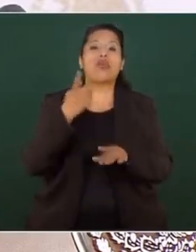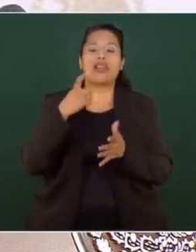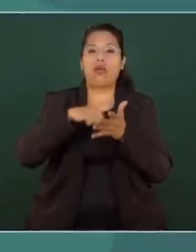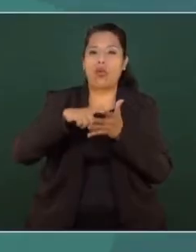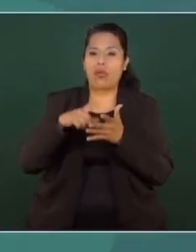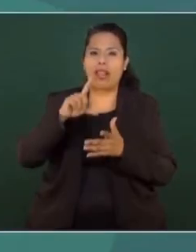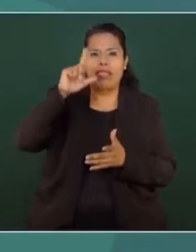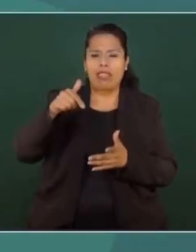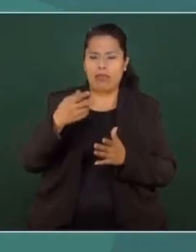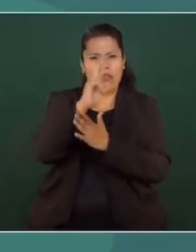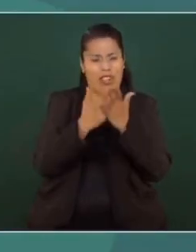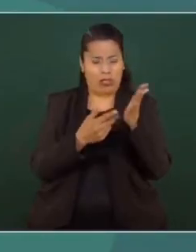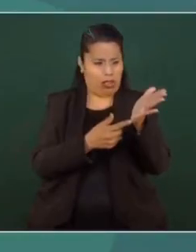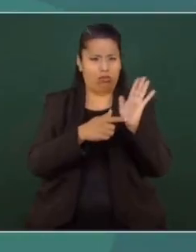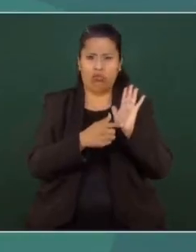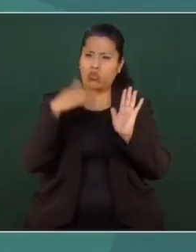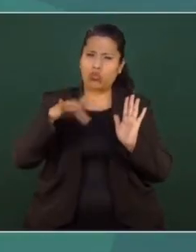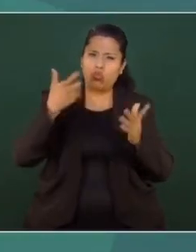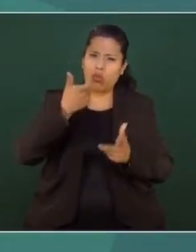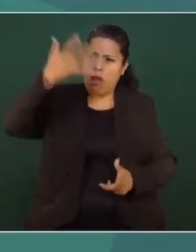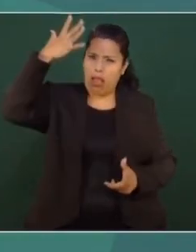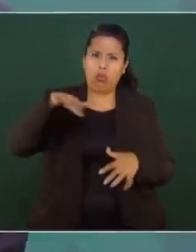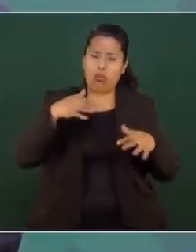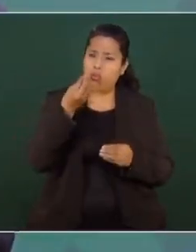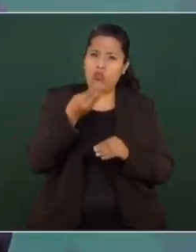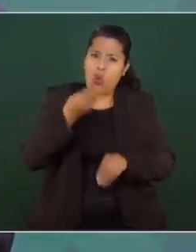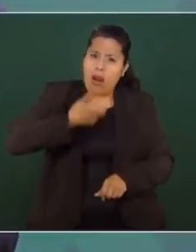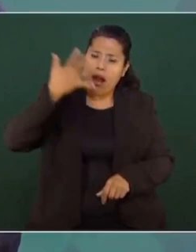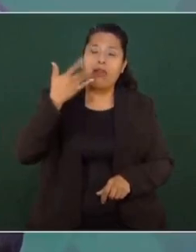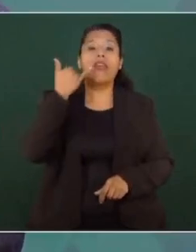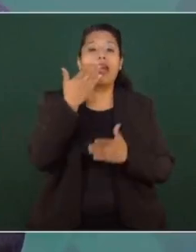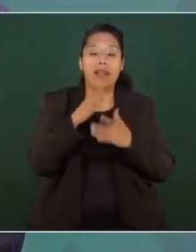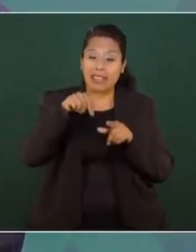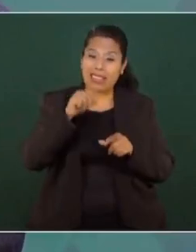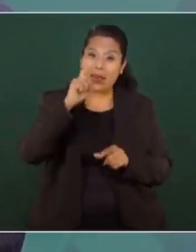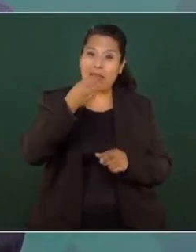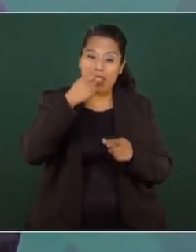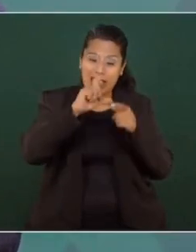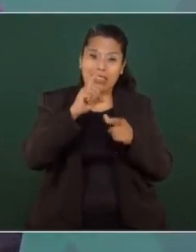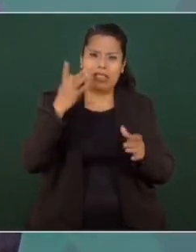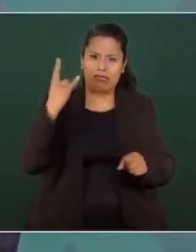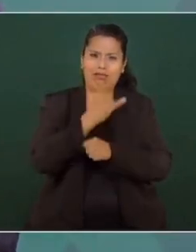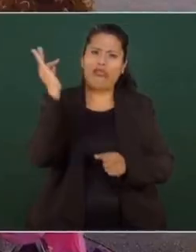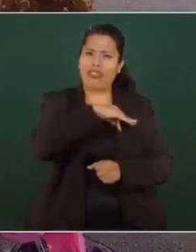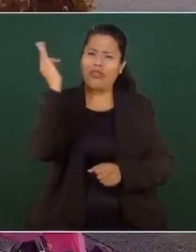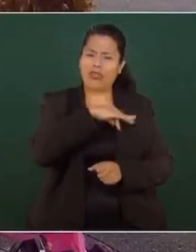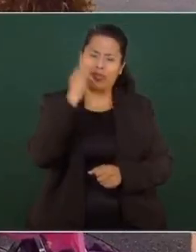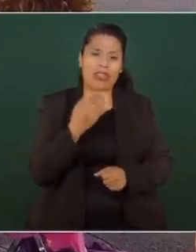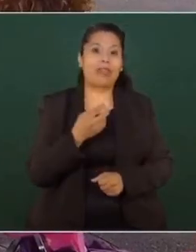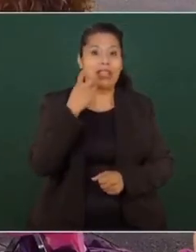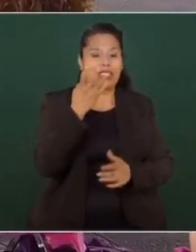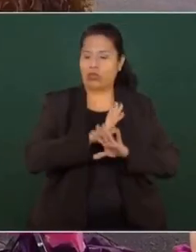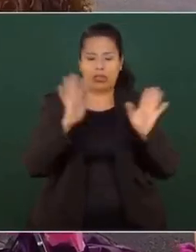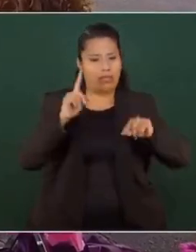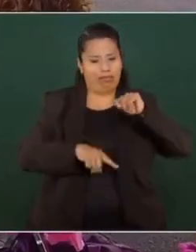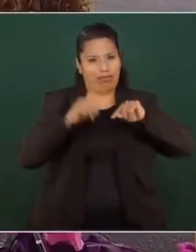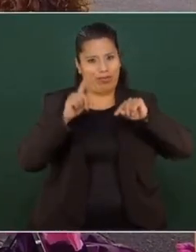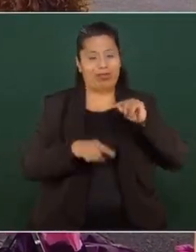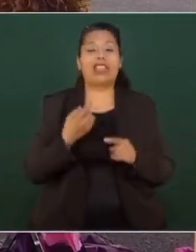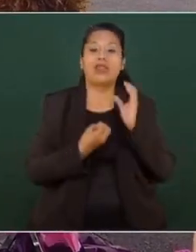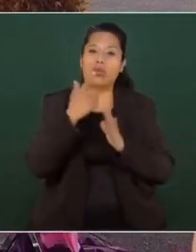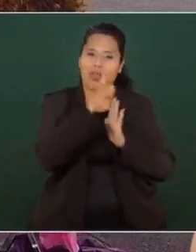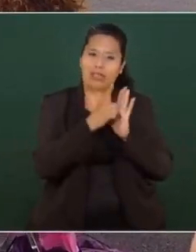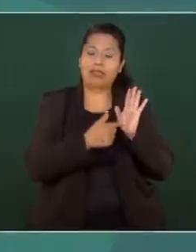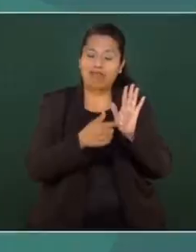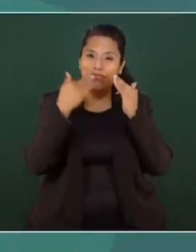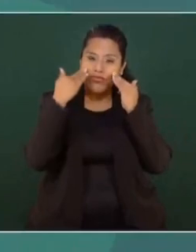precios elevadísimos, inclusive se atrevían a adulterar los medicamentos. Entonces todo eso se está limpiando, se está federalizando la salud,